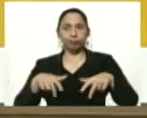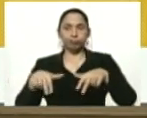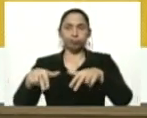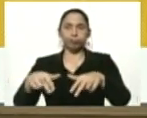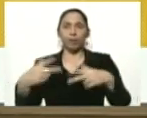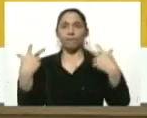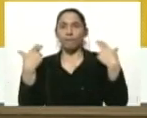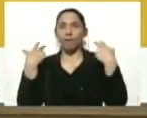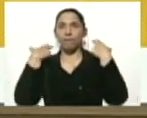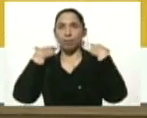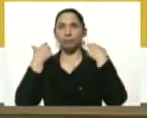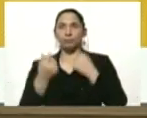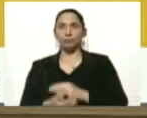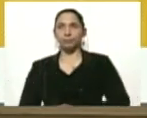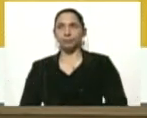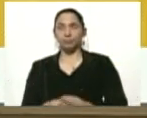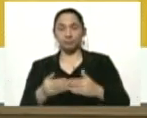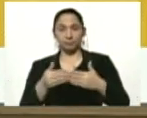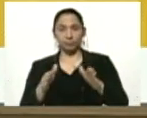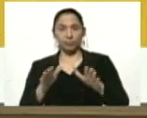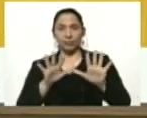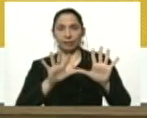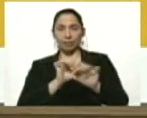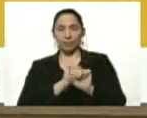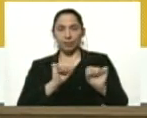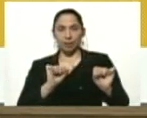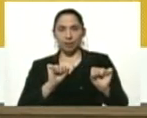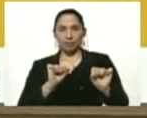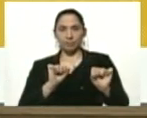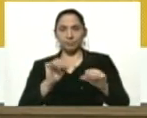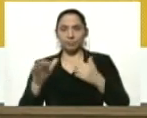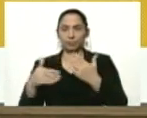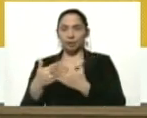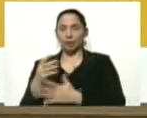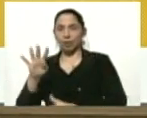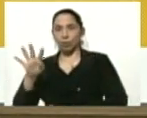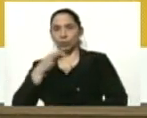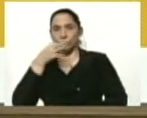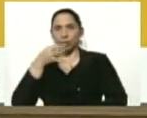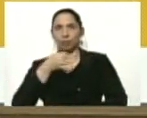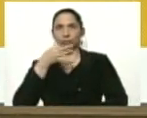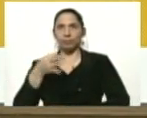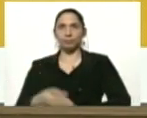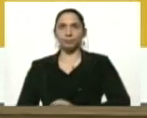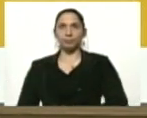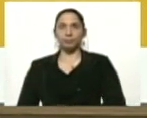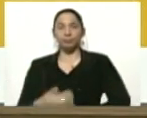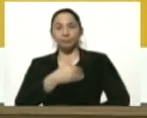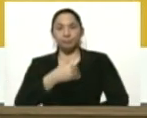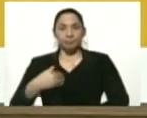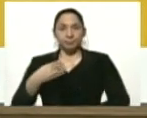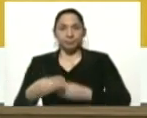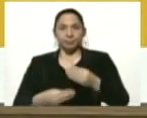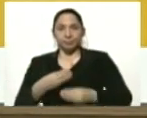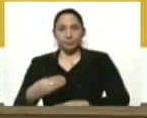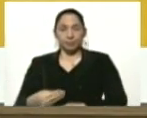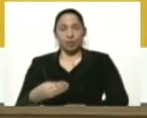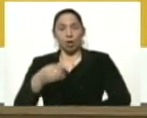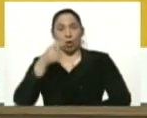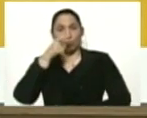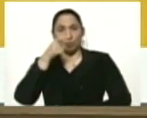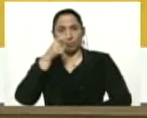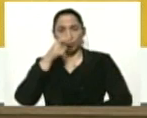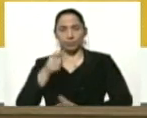peluquerías estarán abiertas de 10 de la mañana a 4 de la tarde. Queremos hacer la siguiente observación.